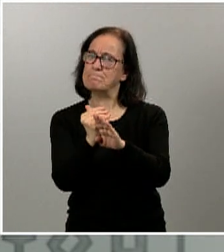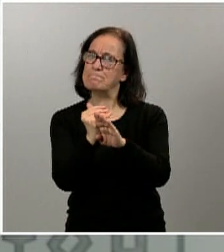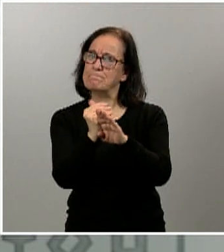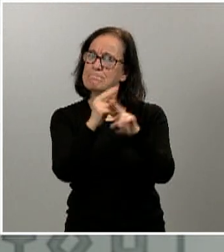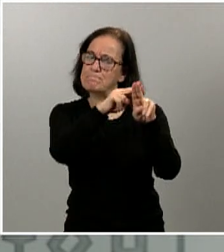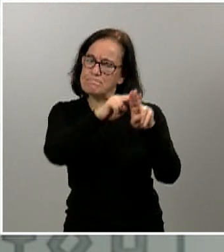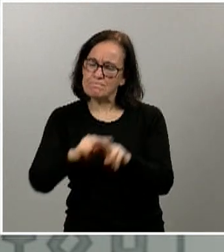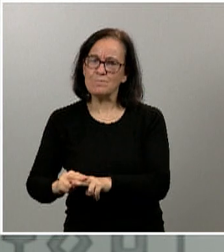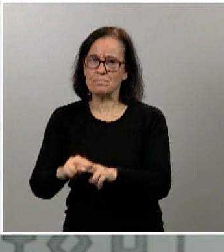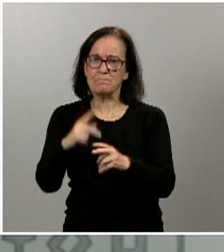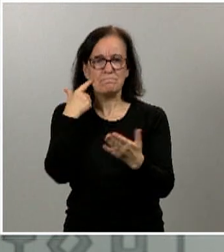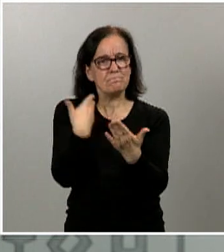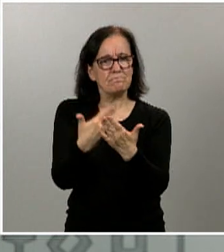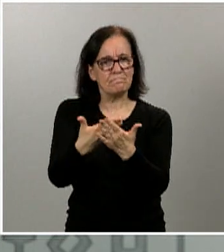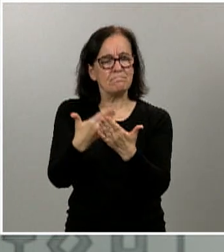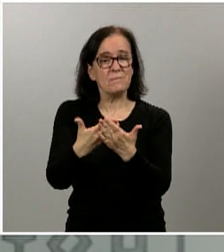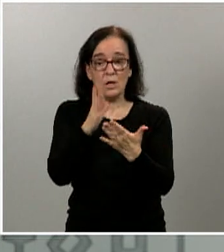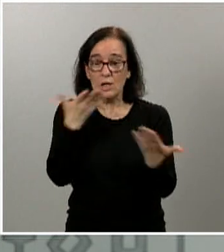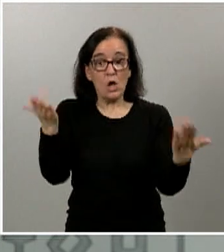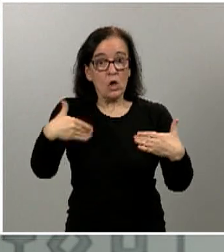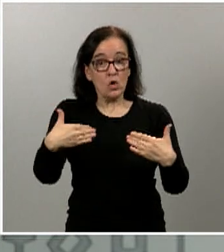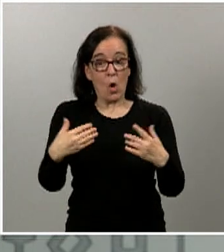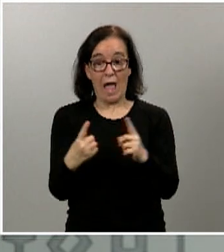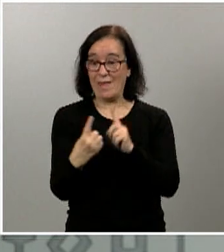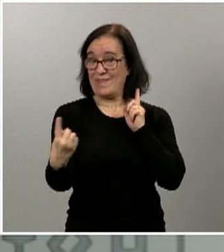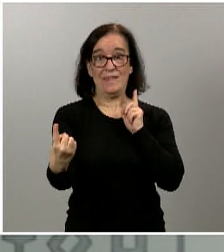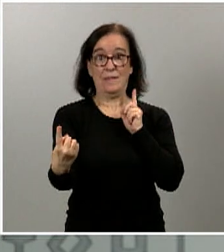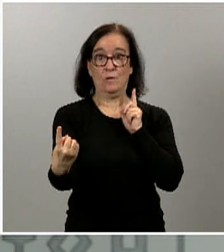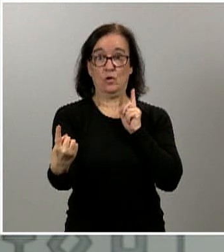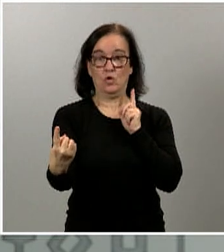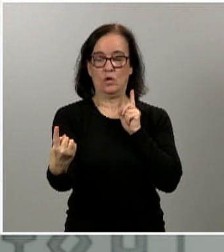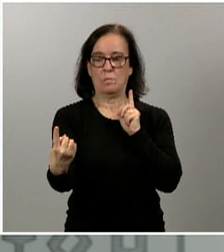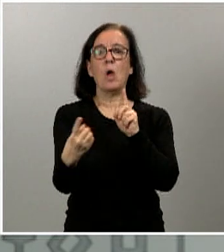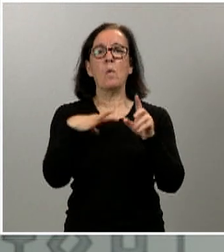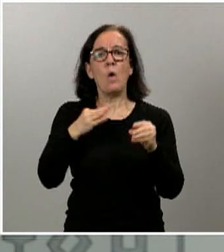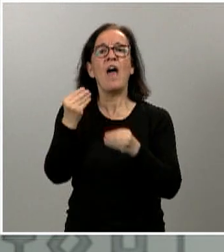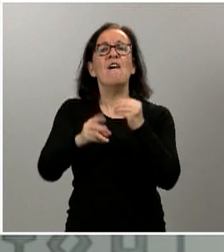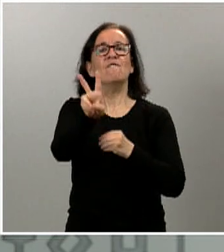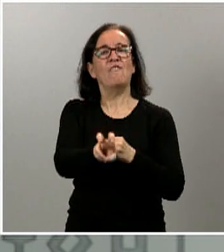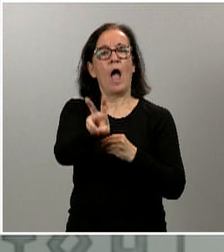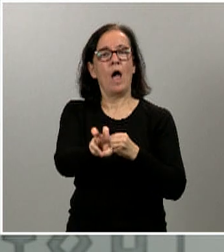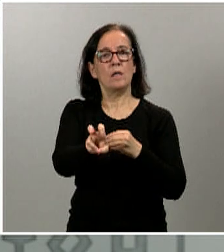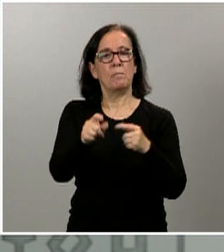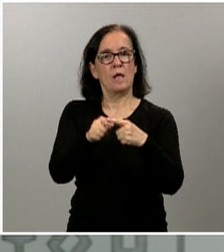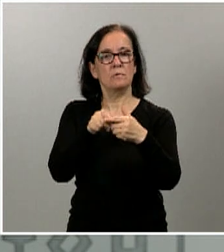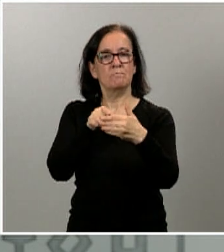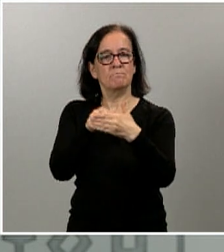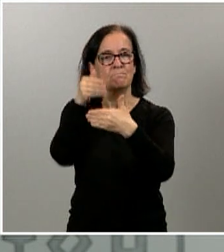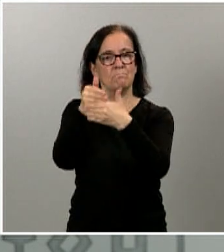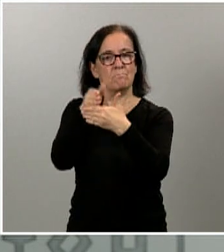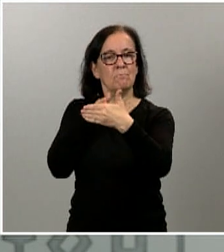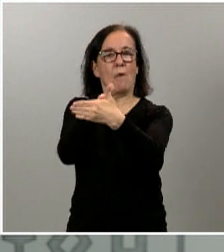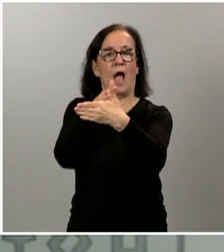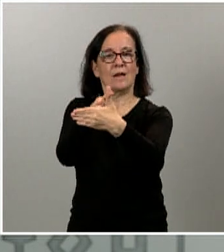para ver que cuando no hay un distanciamiento social importante pueden hacer un cierto efecto de barrera y sobre todo de evitar lo que